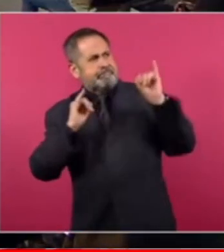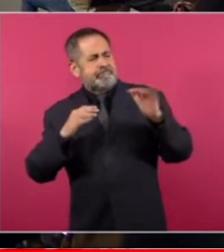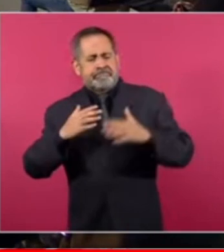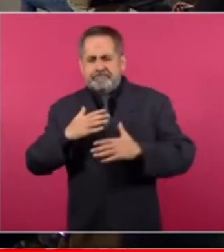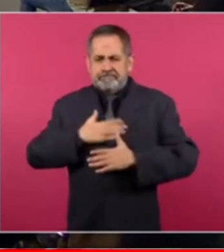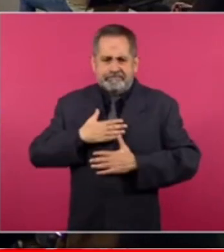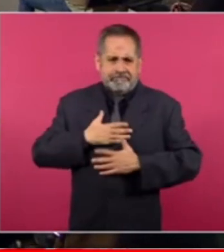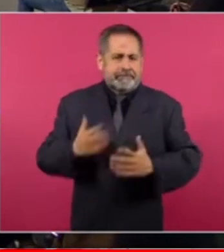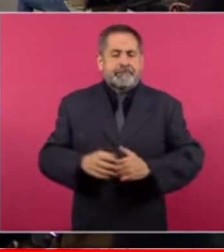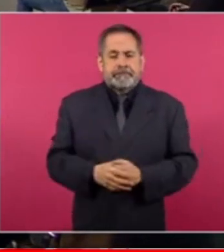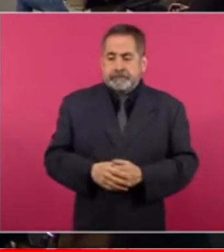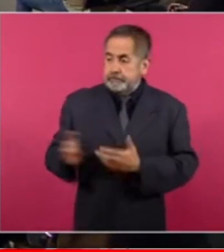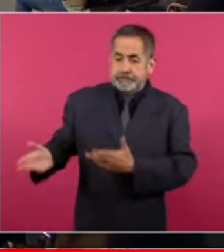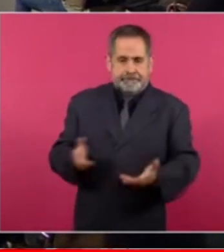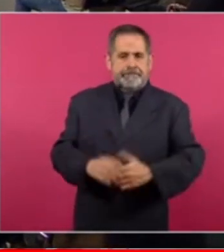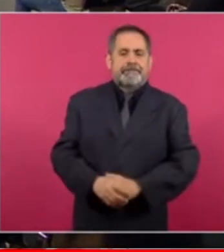entonces adelante